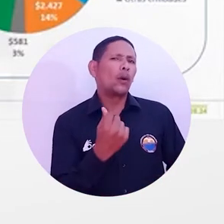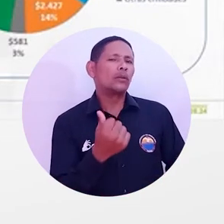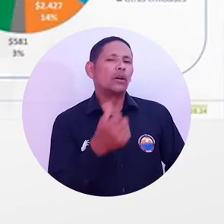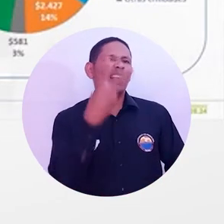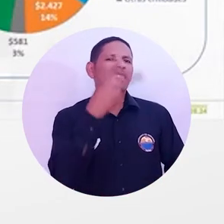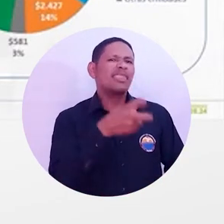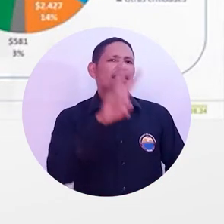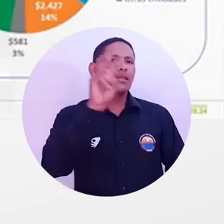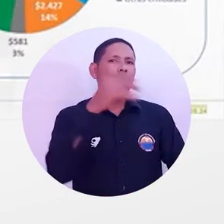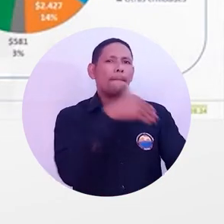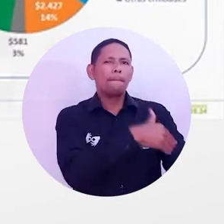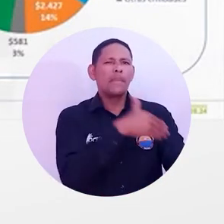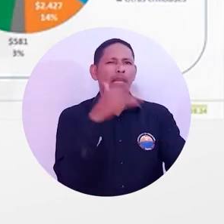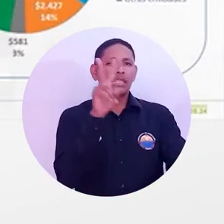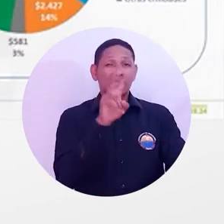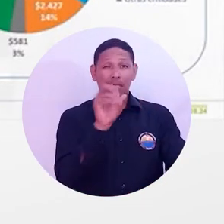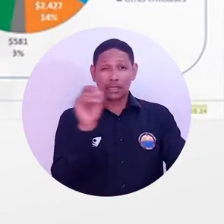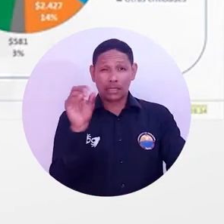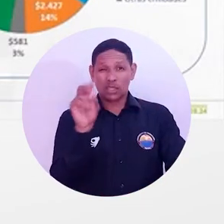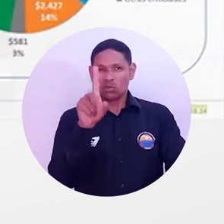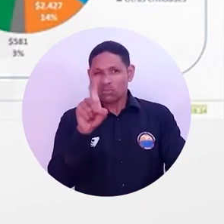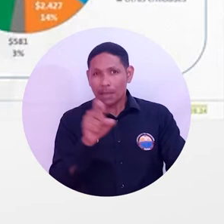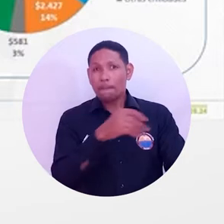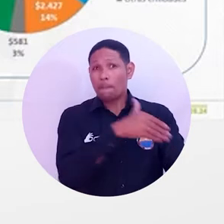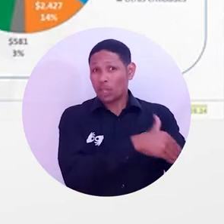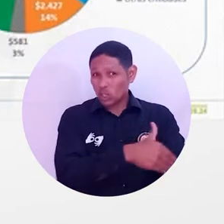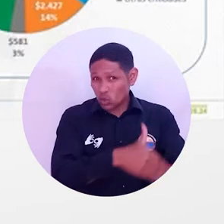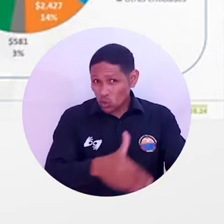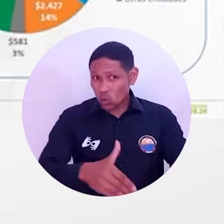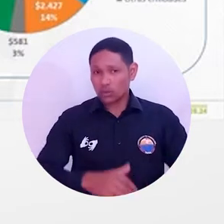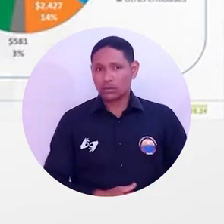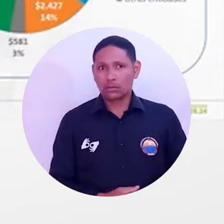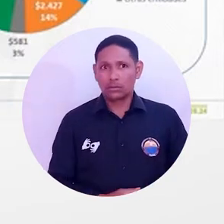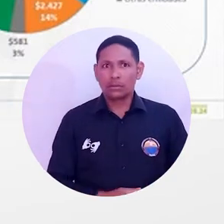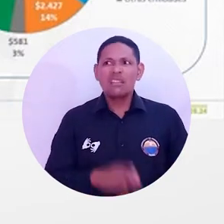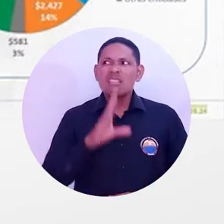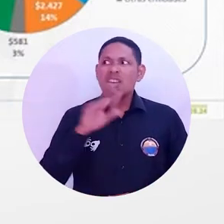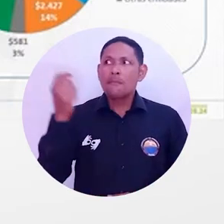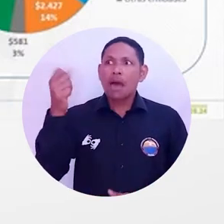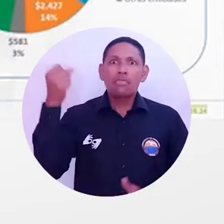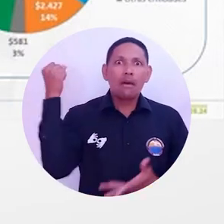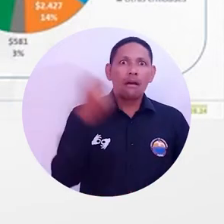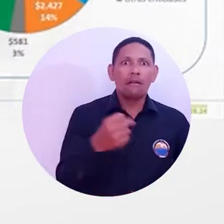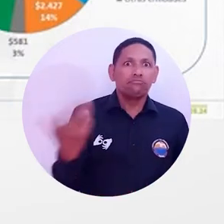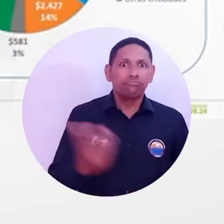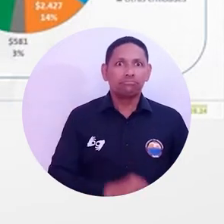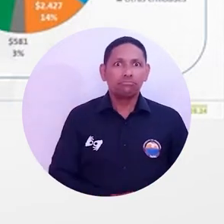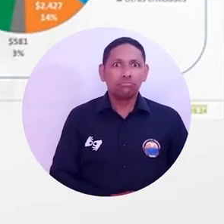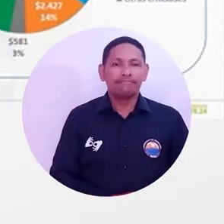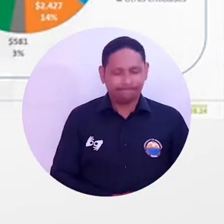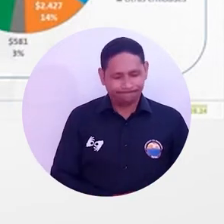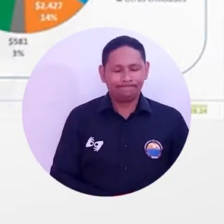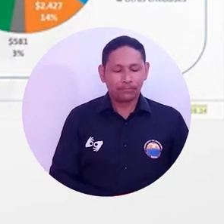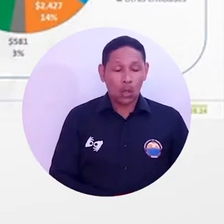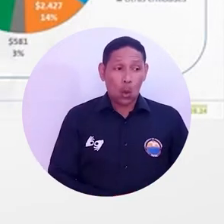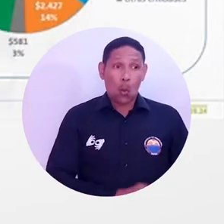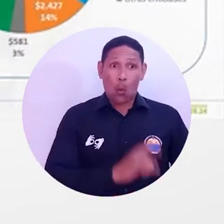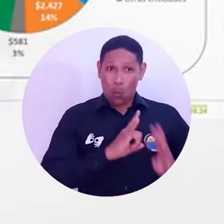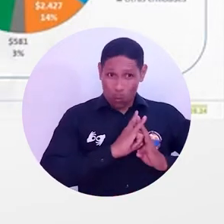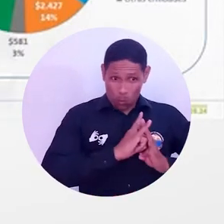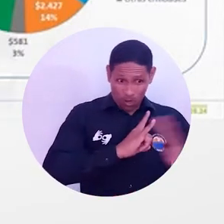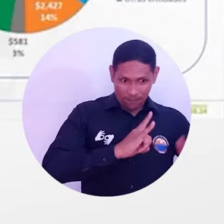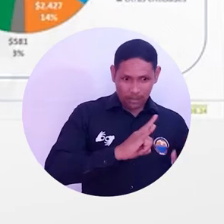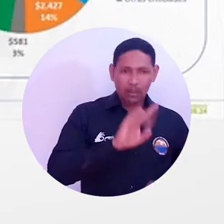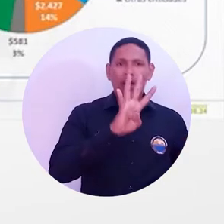17.706 millones de pesos. ¿Quién puso la plata? Para eso, la Universidad del Magdalena